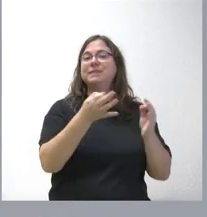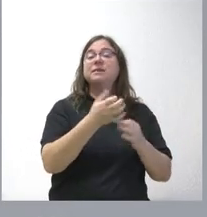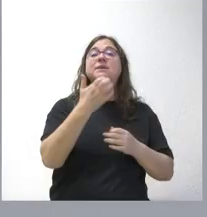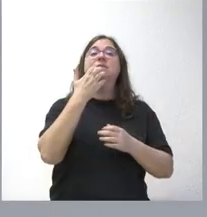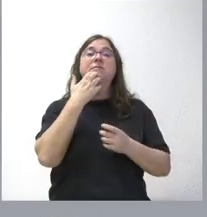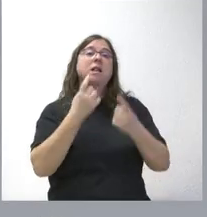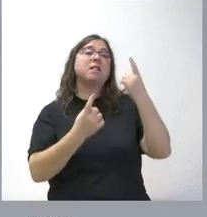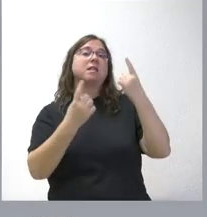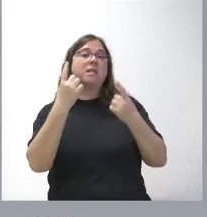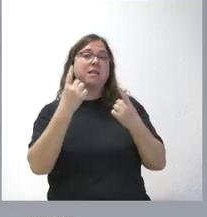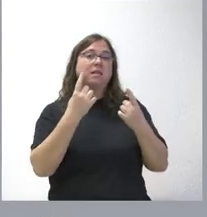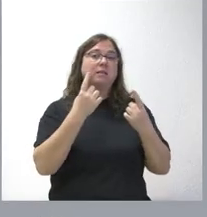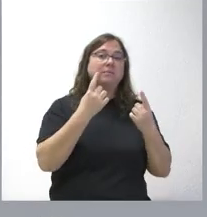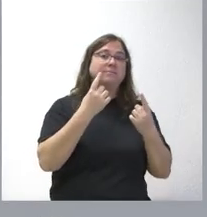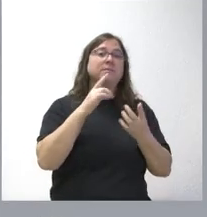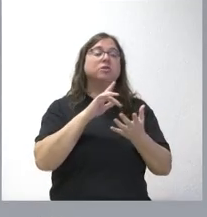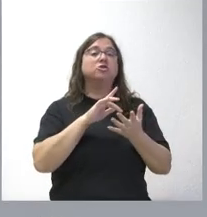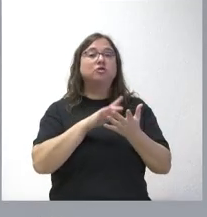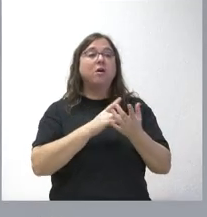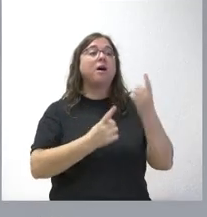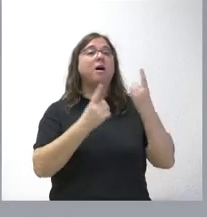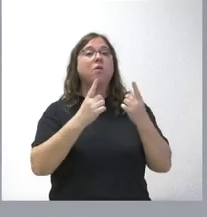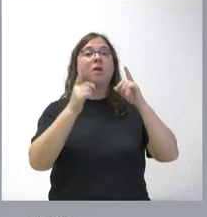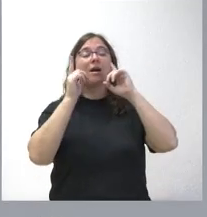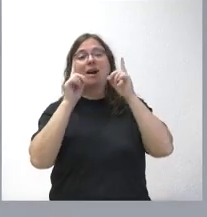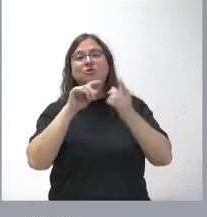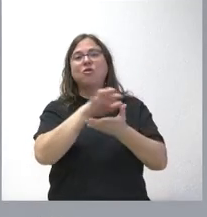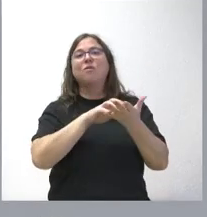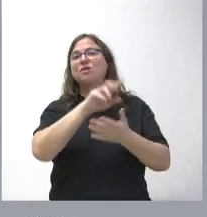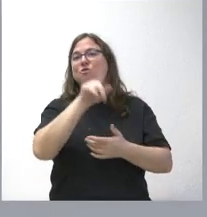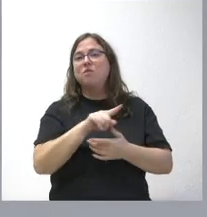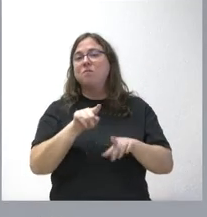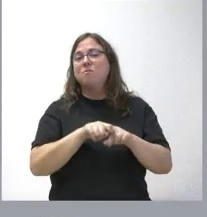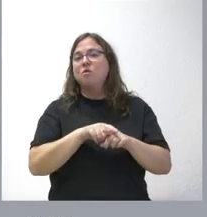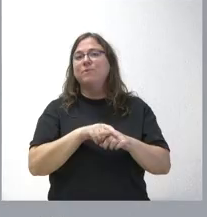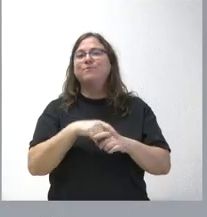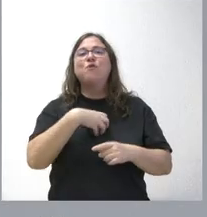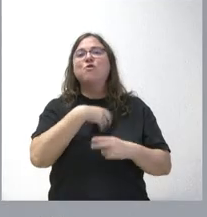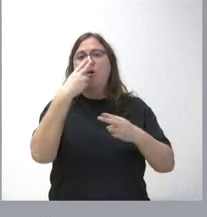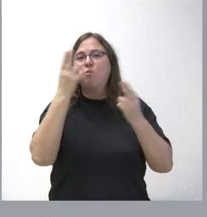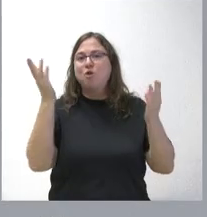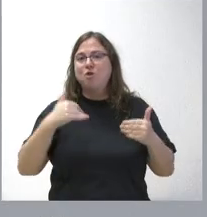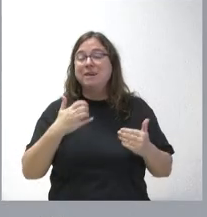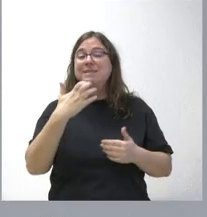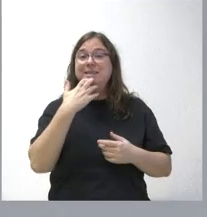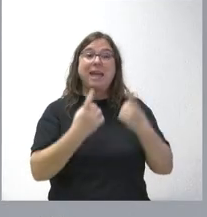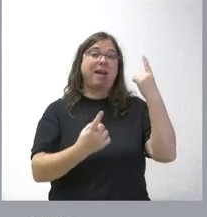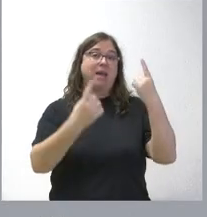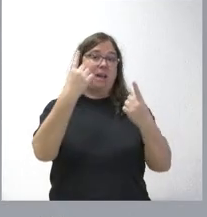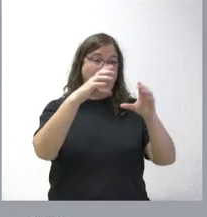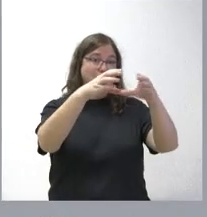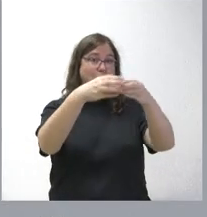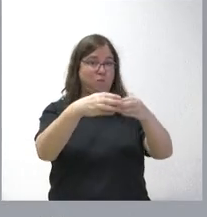puntualmente, en uno de sus cuerpos no es el caso el de calculistas, porque no hay ningún empleado público. Pero si en alguno de los cuerpos